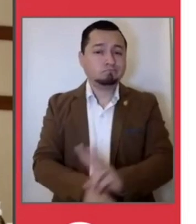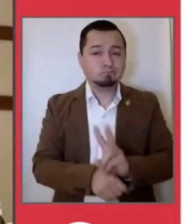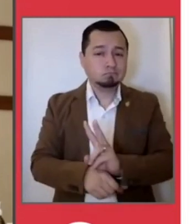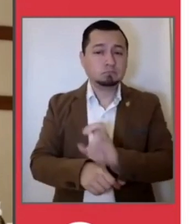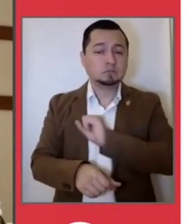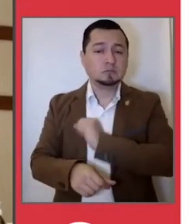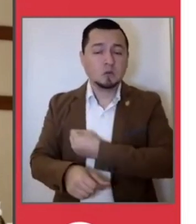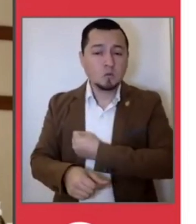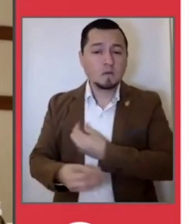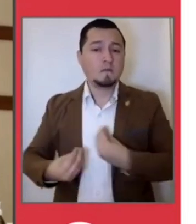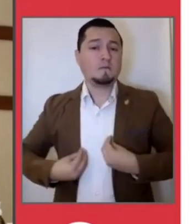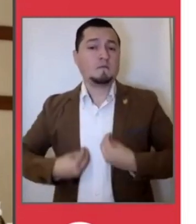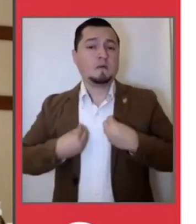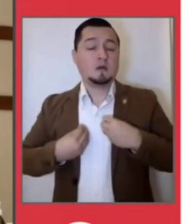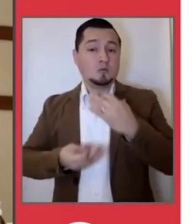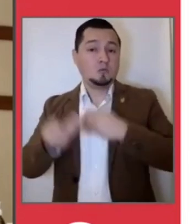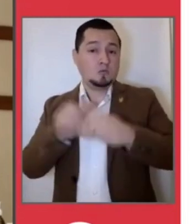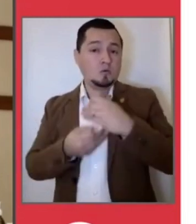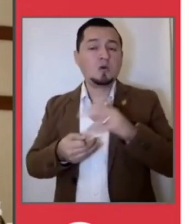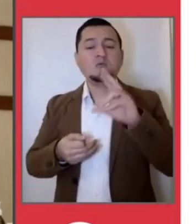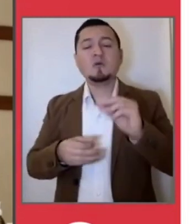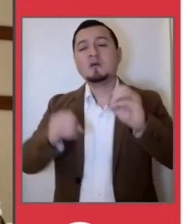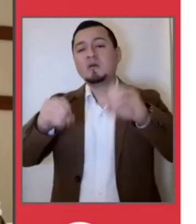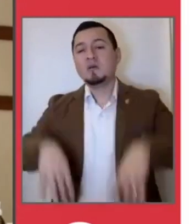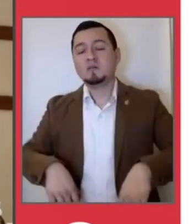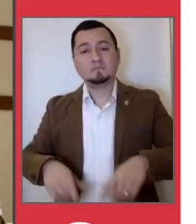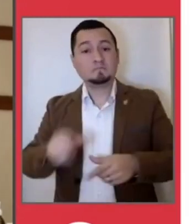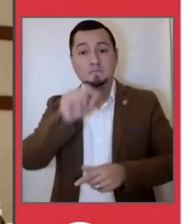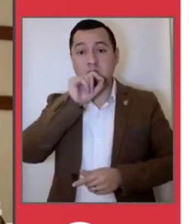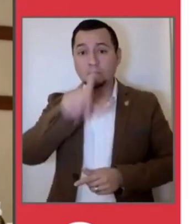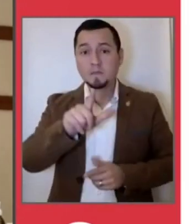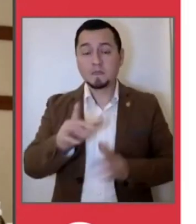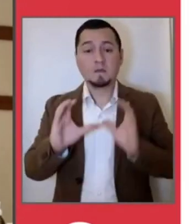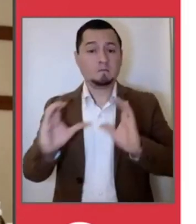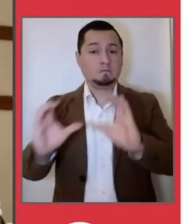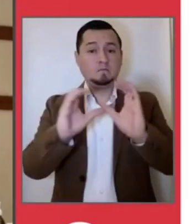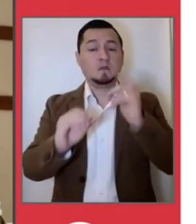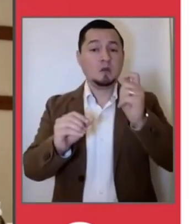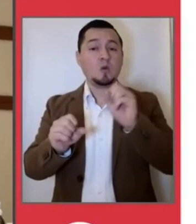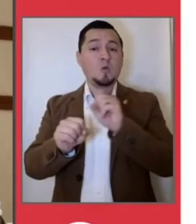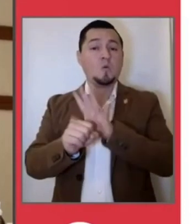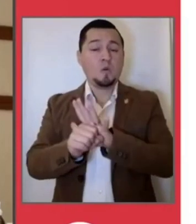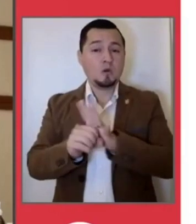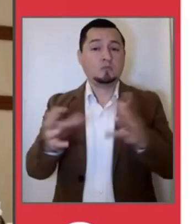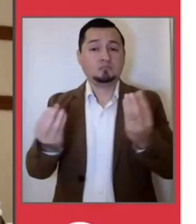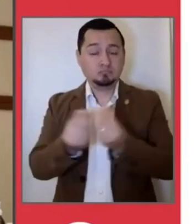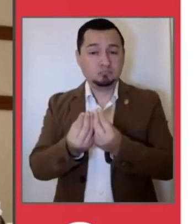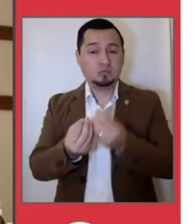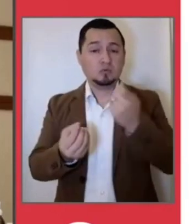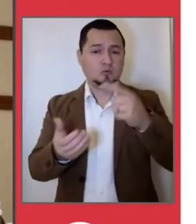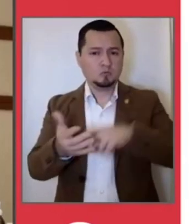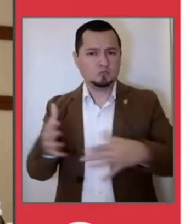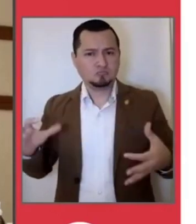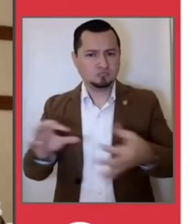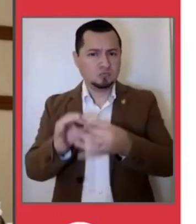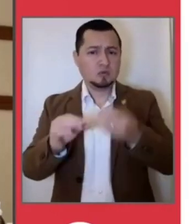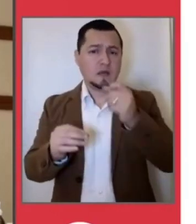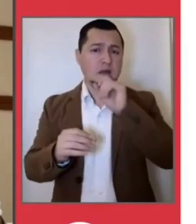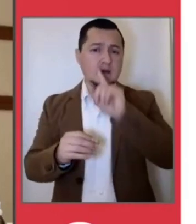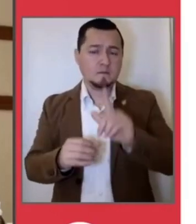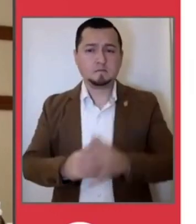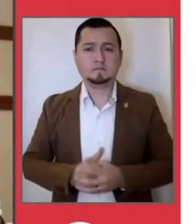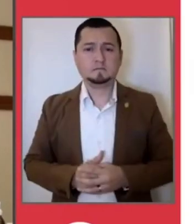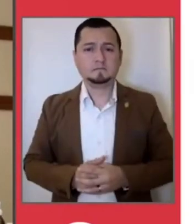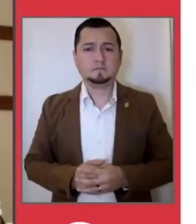y la vida de todos. Es momento de no bajar la guardia. Jalisco se defiende contra el COVID-19 juntos y sumando esfuerzos todos los jaliscienses.